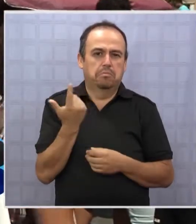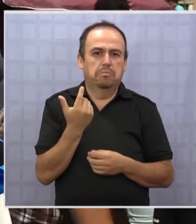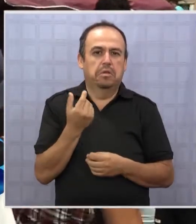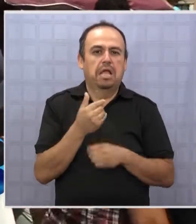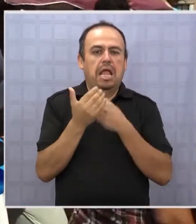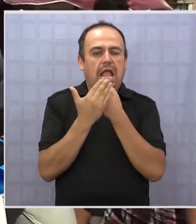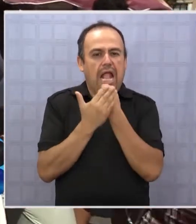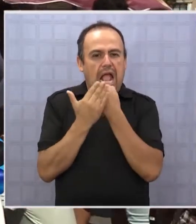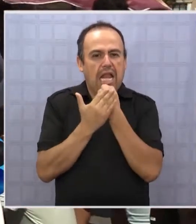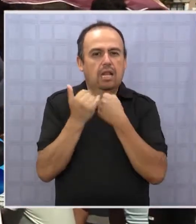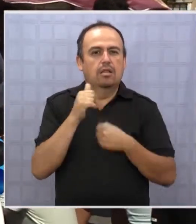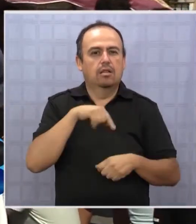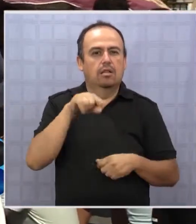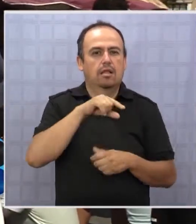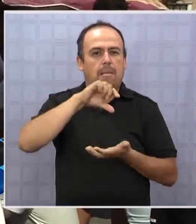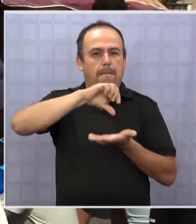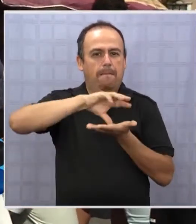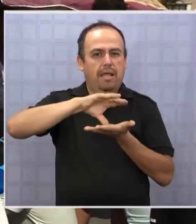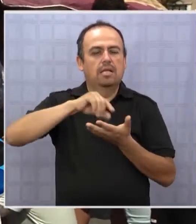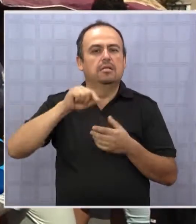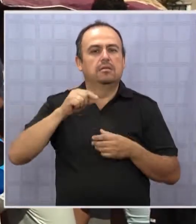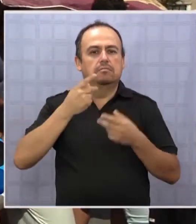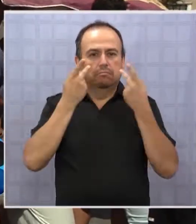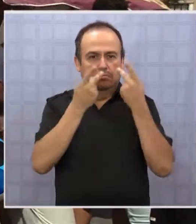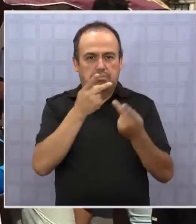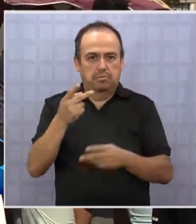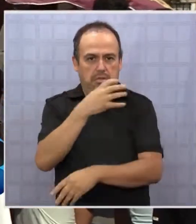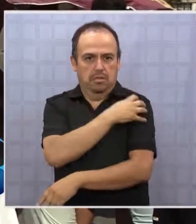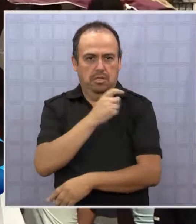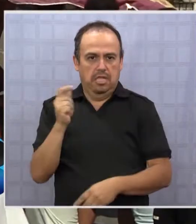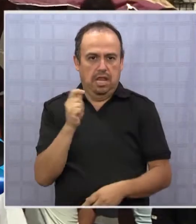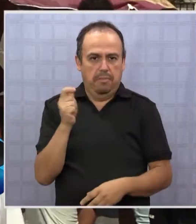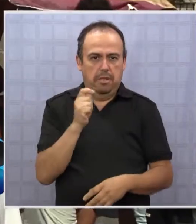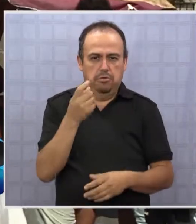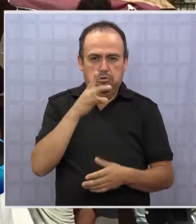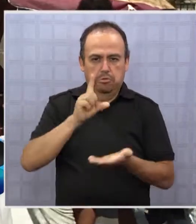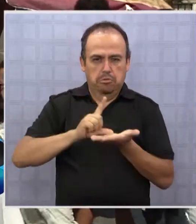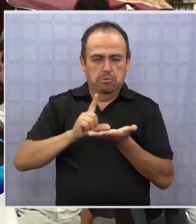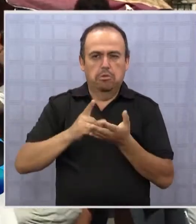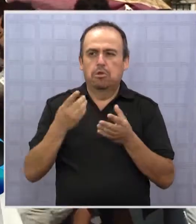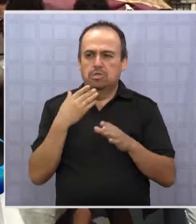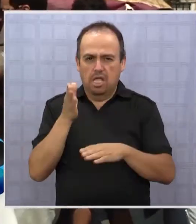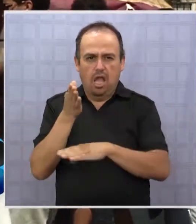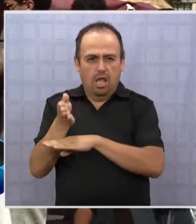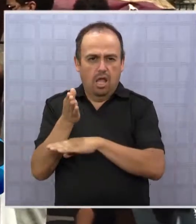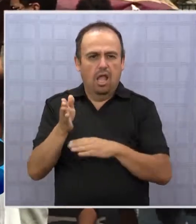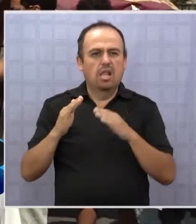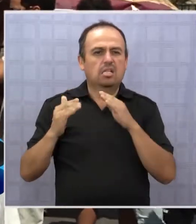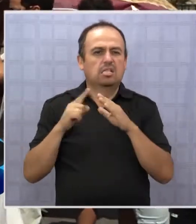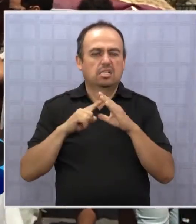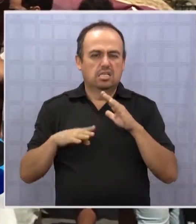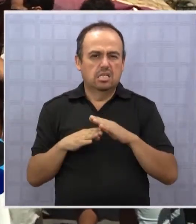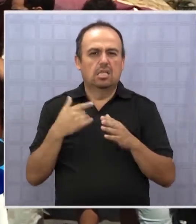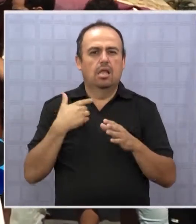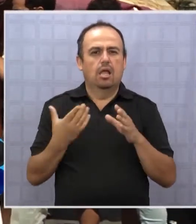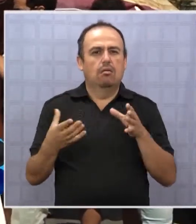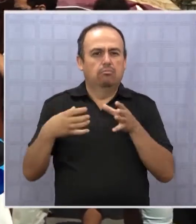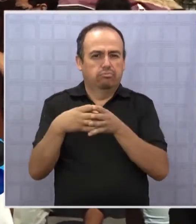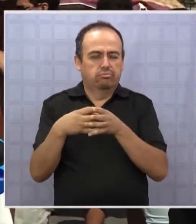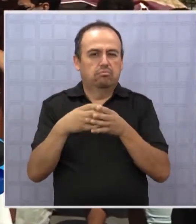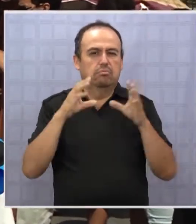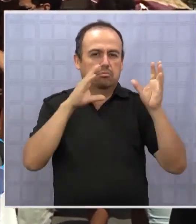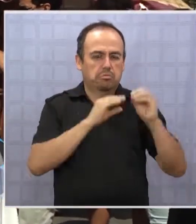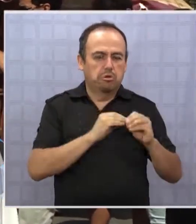ha ganado el cariño del país y hoy día está recorriendo Trapacá, no solo en este lugar, estuvimos con gremios, estuvimos con adherentes anoche,